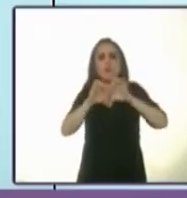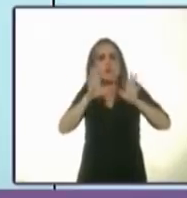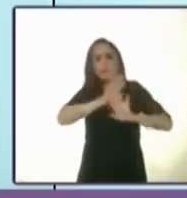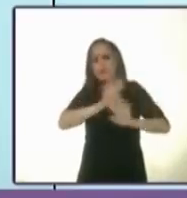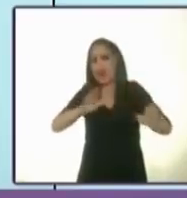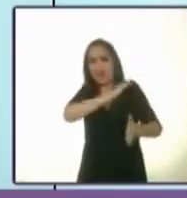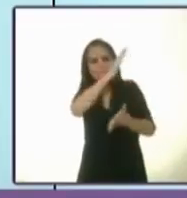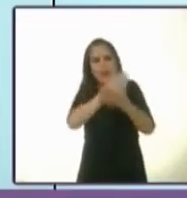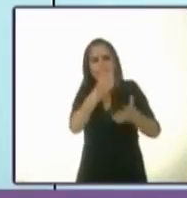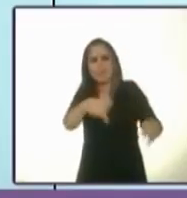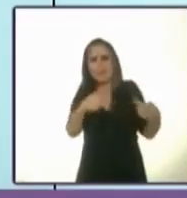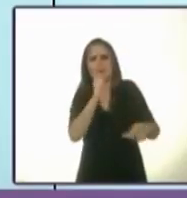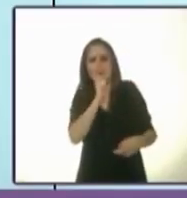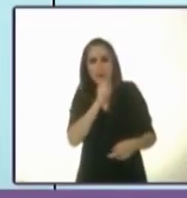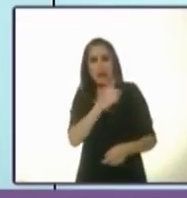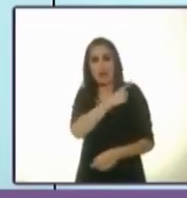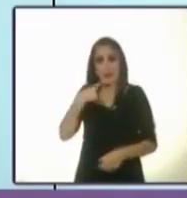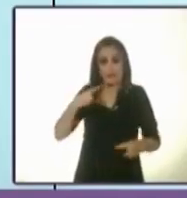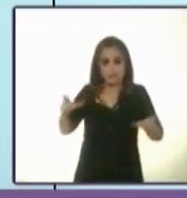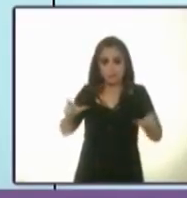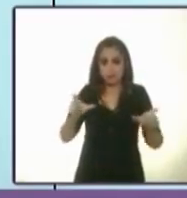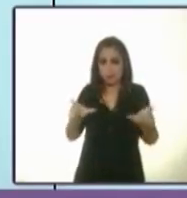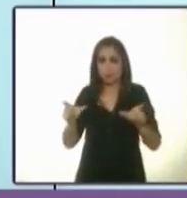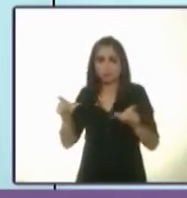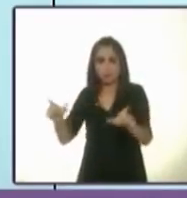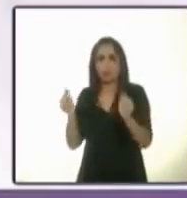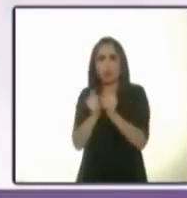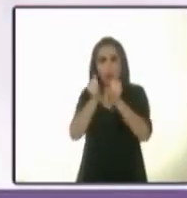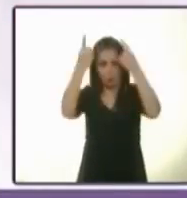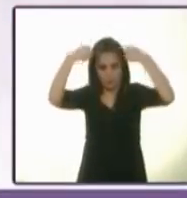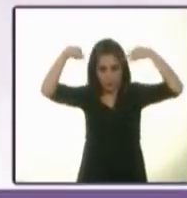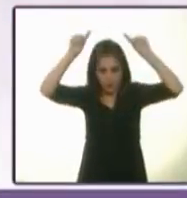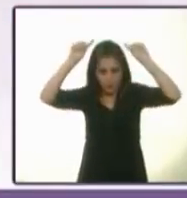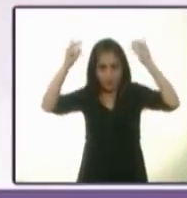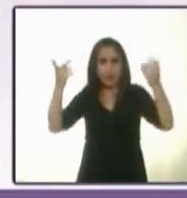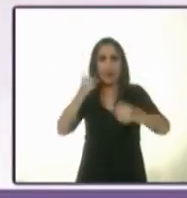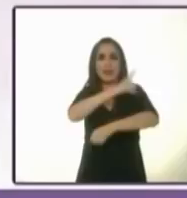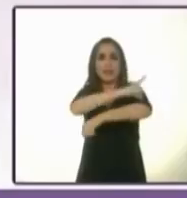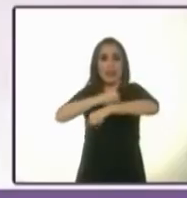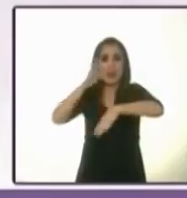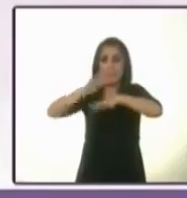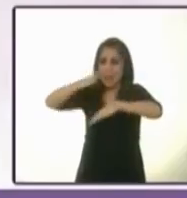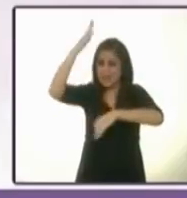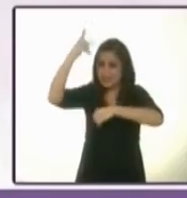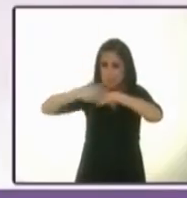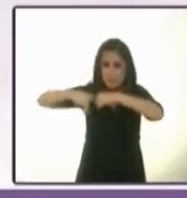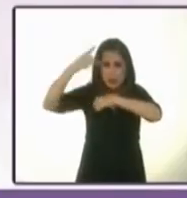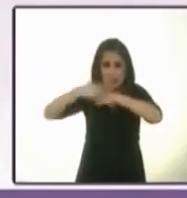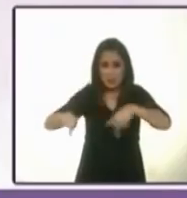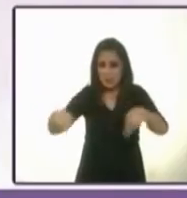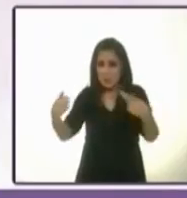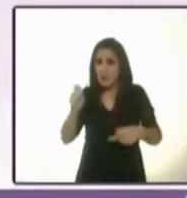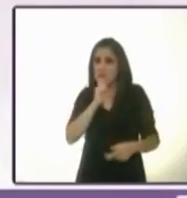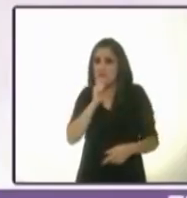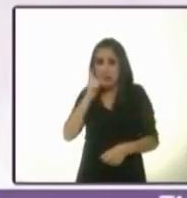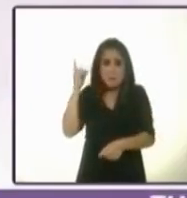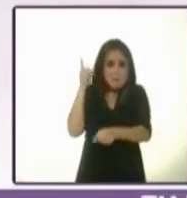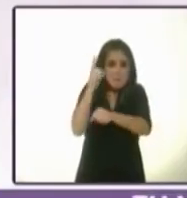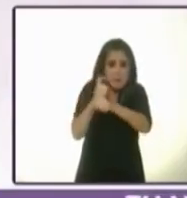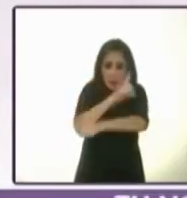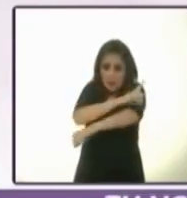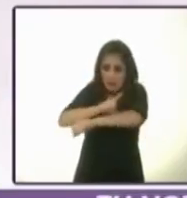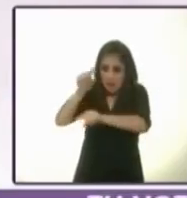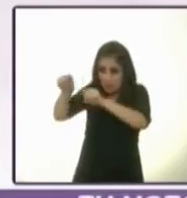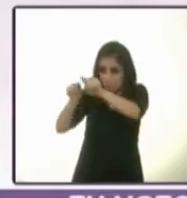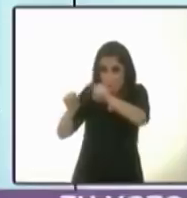Primero, operativos directos con la Marina en las delegaciones más peligrosas de la ciudad para acabar